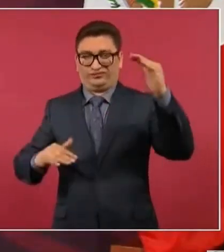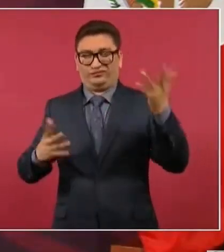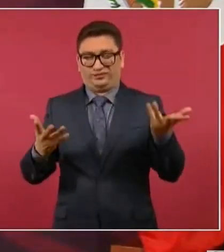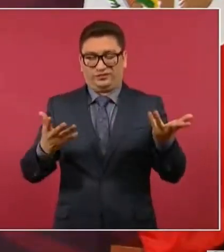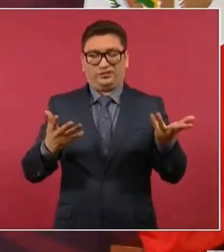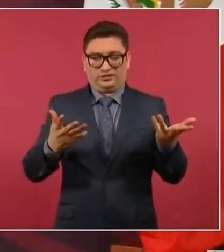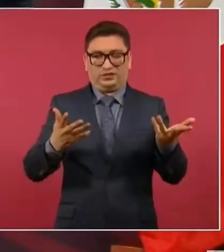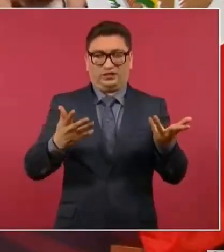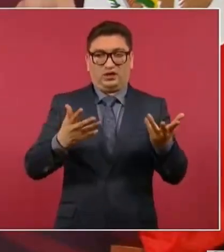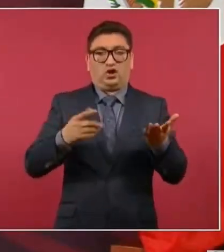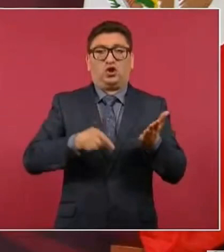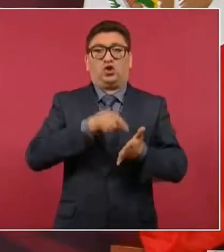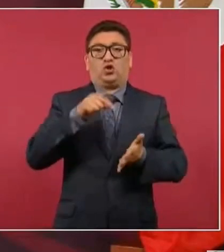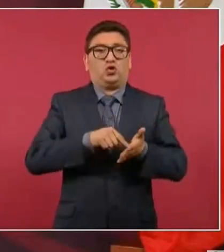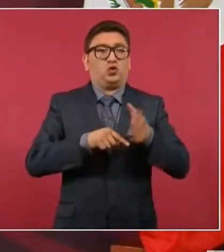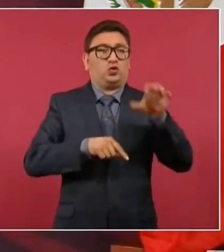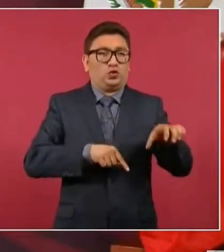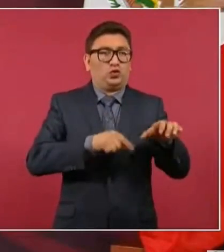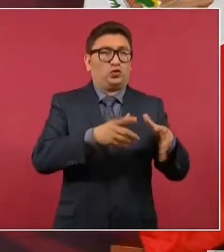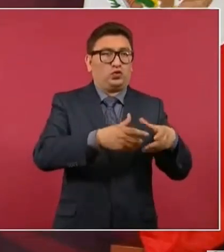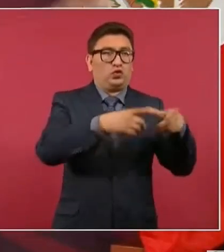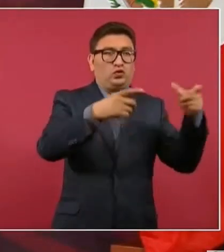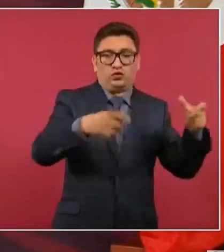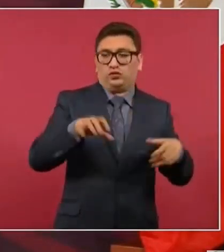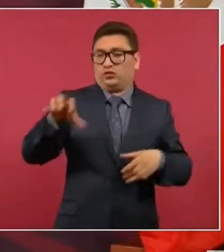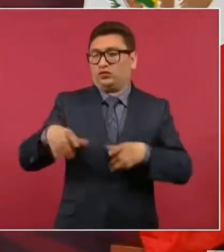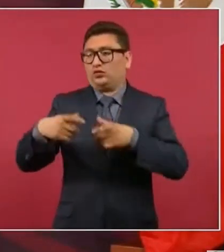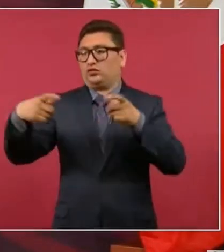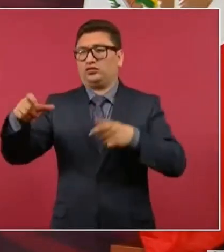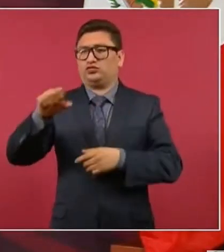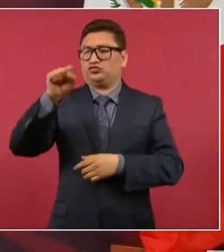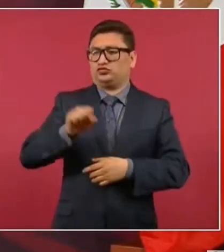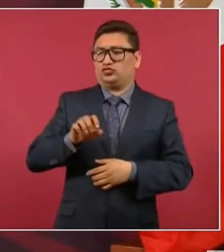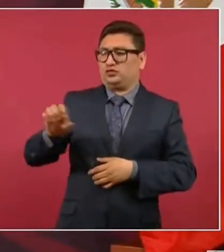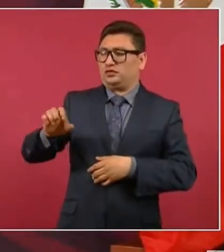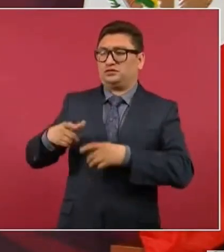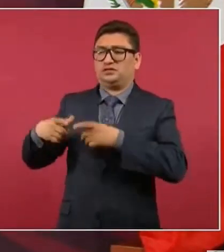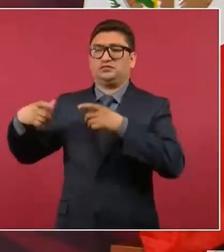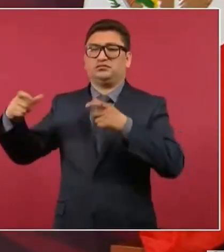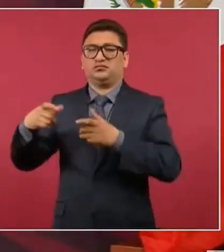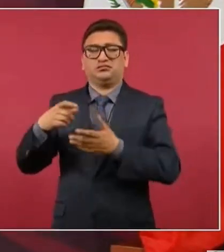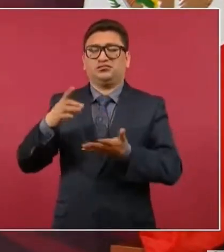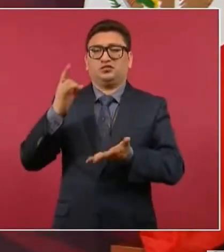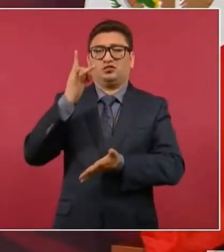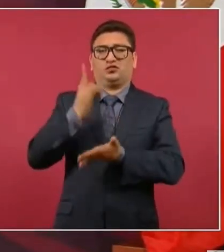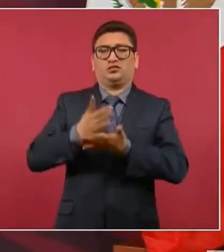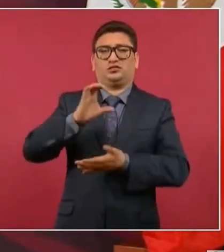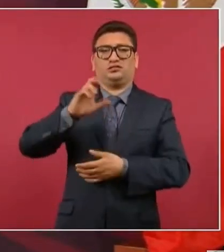de crecimiento. En el caso del sureste, lo único que había era Cancún.